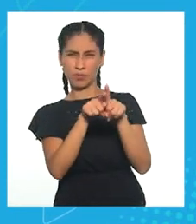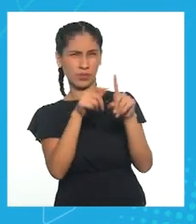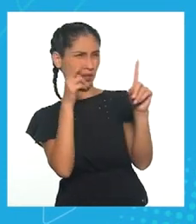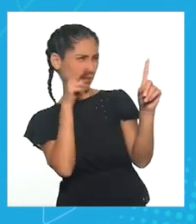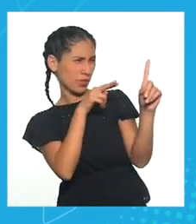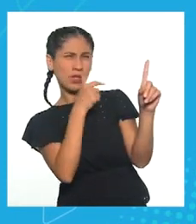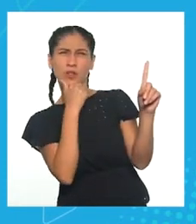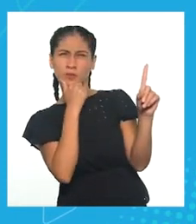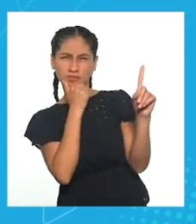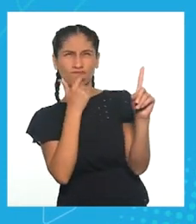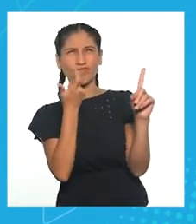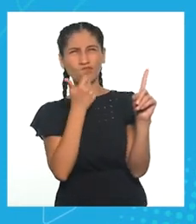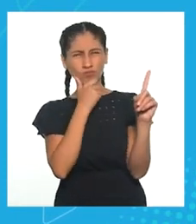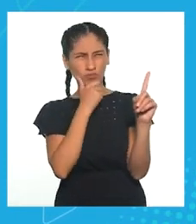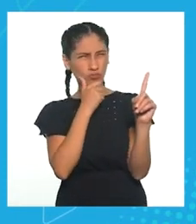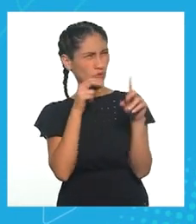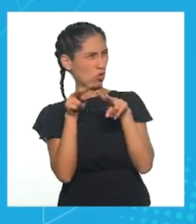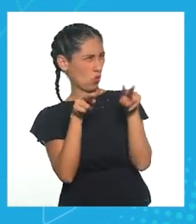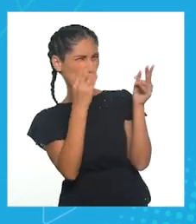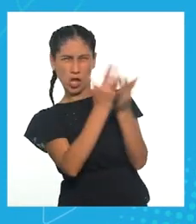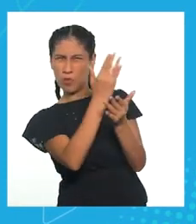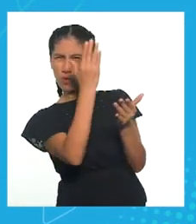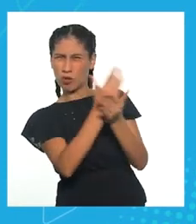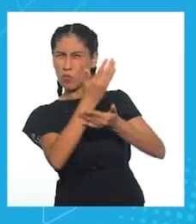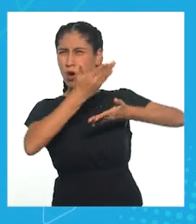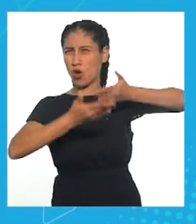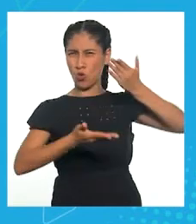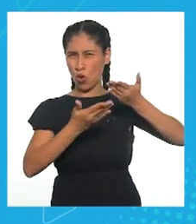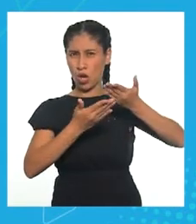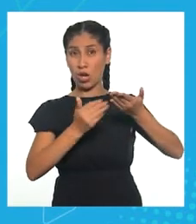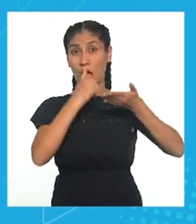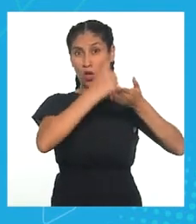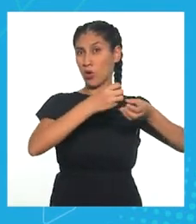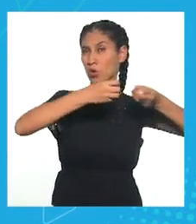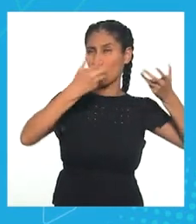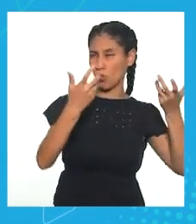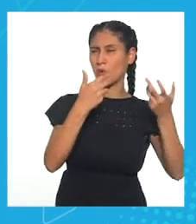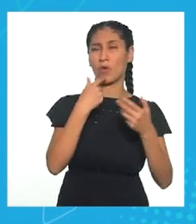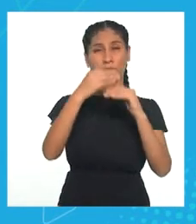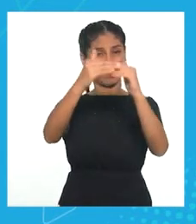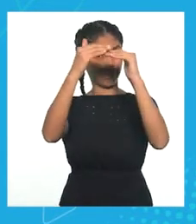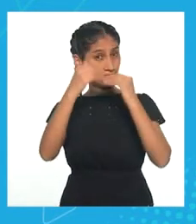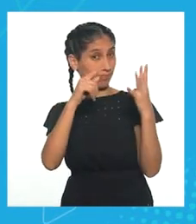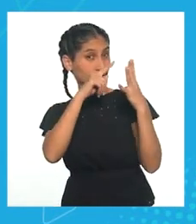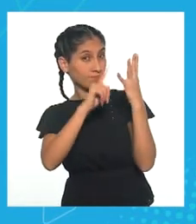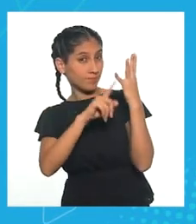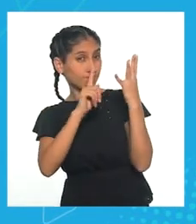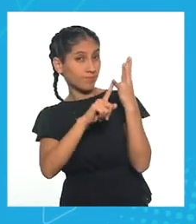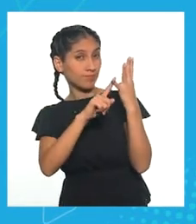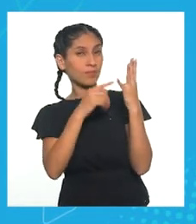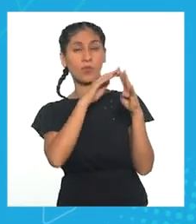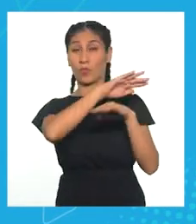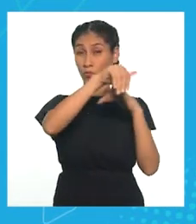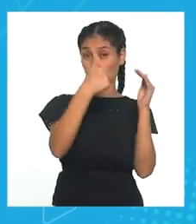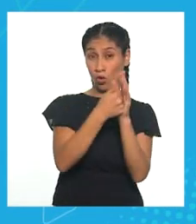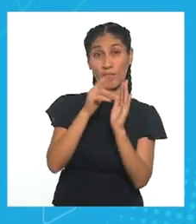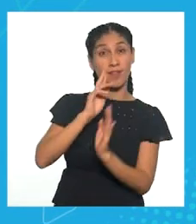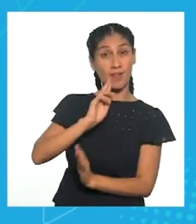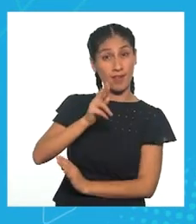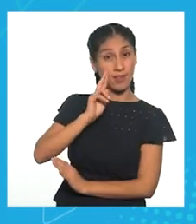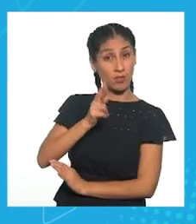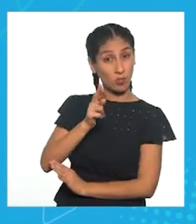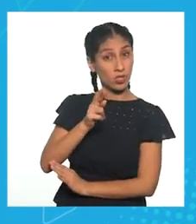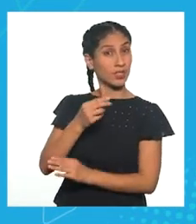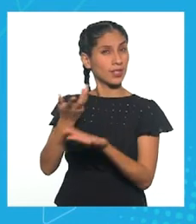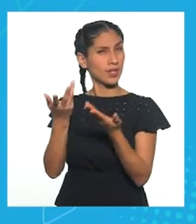específico que buscaremos resolver, así no perdemos el compás de nuestro propósito. 4. Idear todas las posibles respuestas o